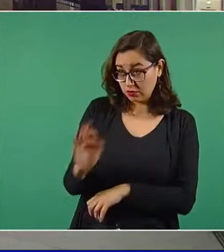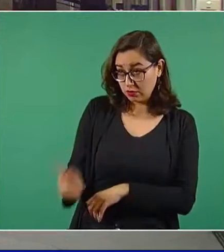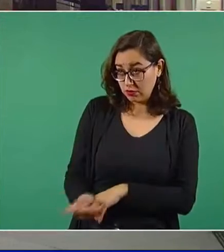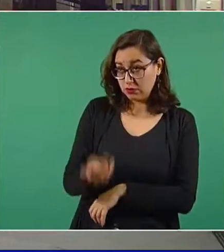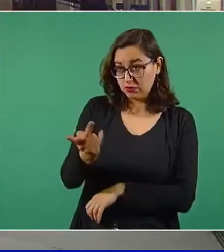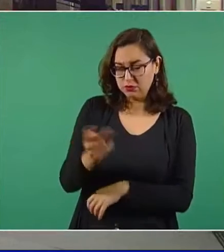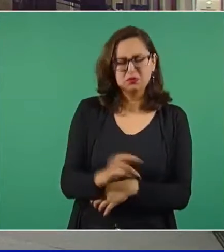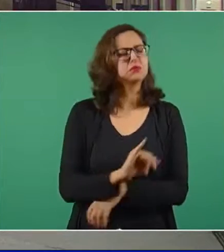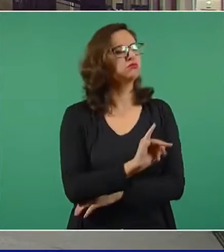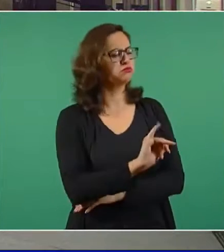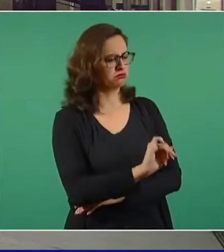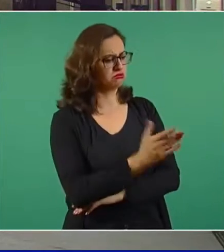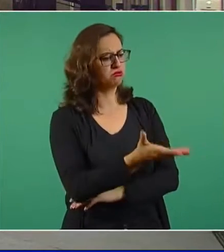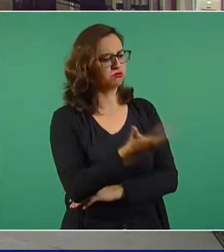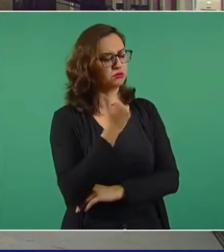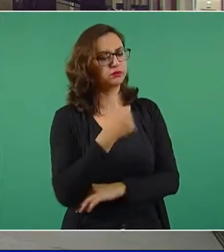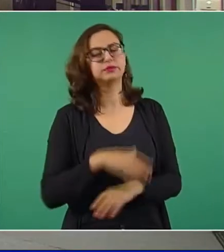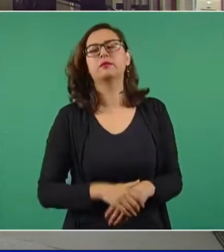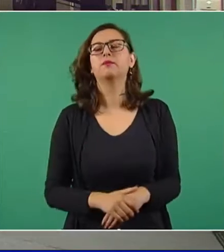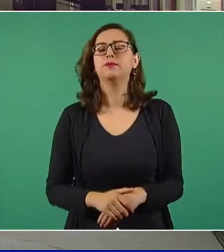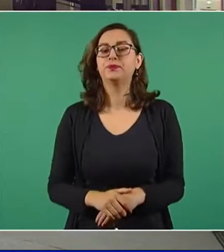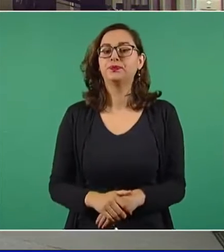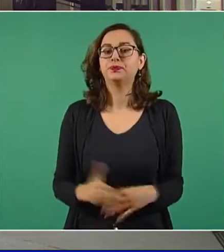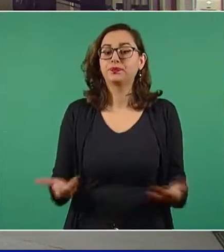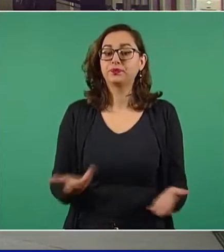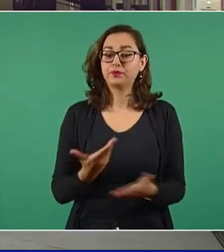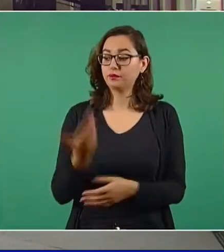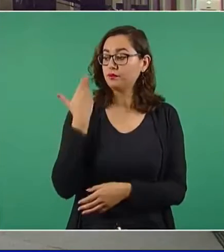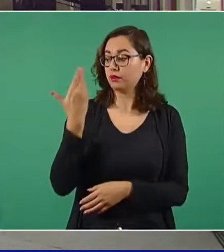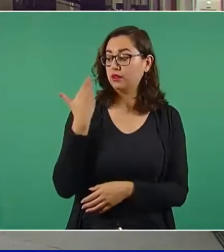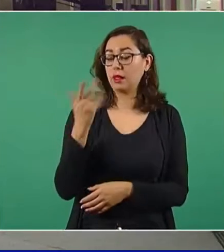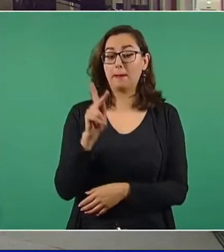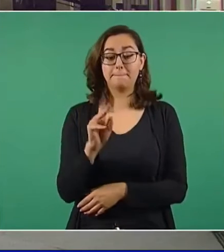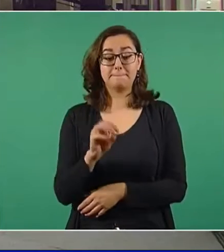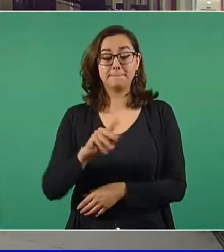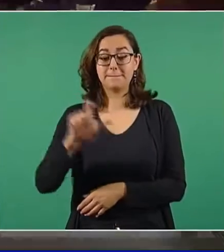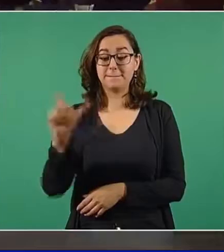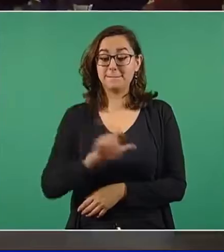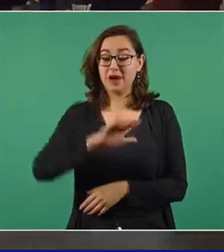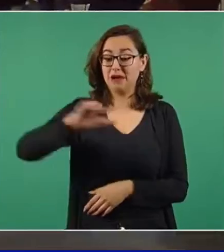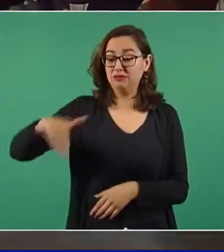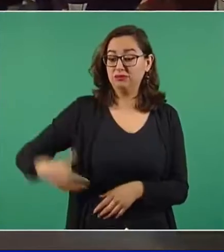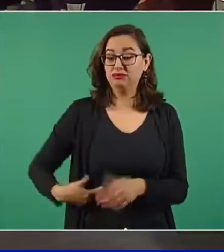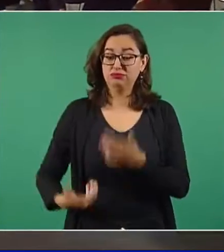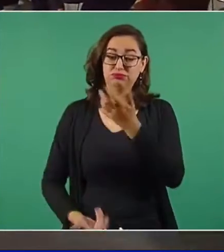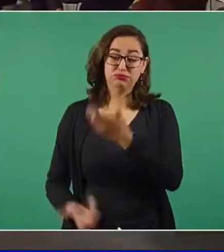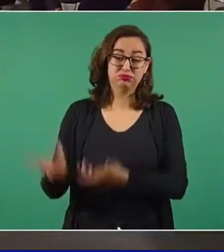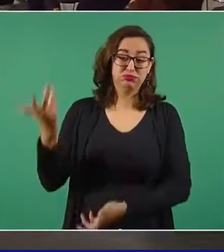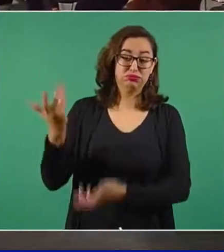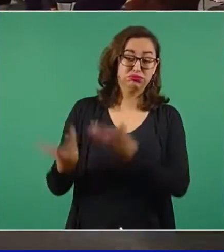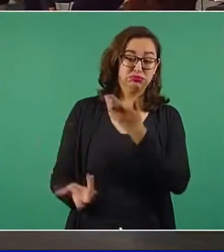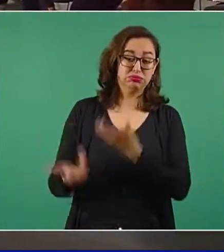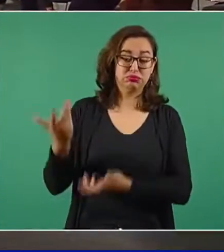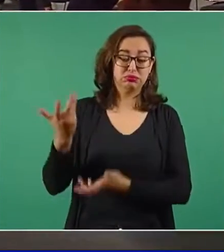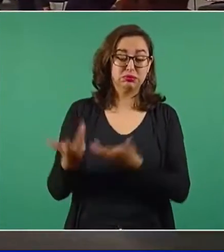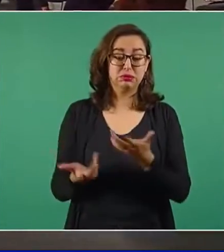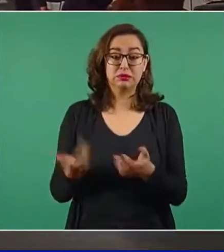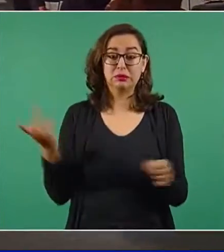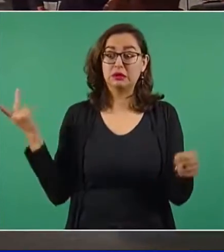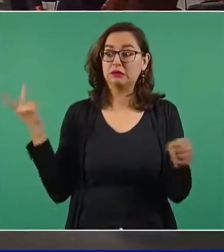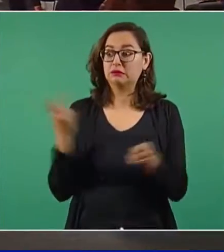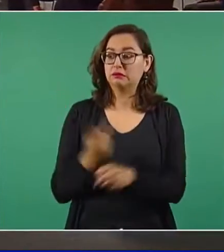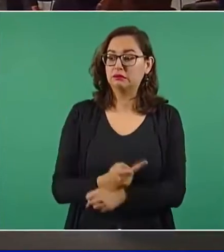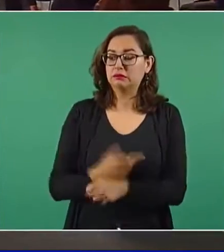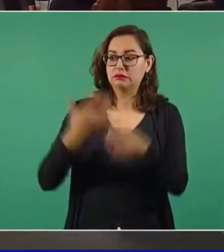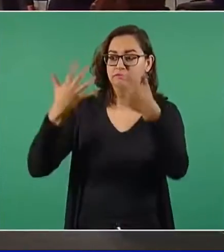¿Qué cambios se esperan con Pemex después del accidente hace unos días? Paró casi una cuarta parte de su producción.